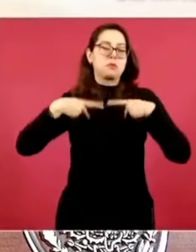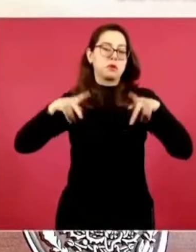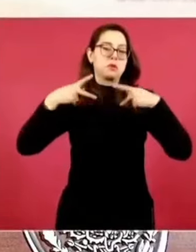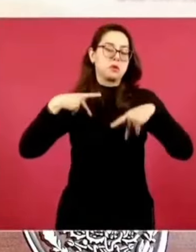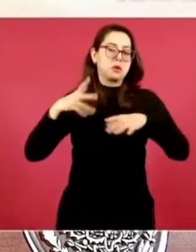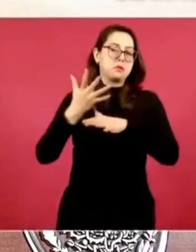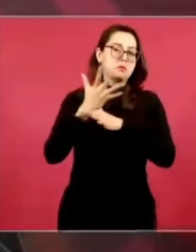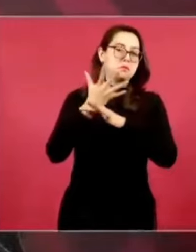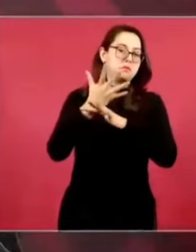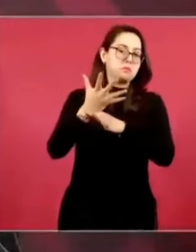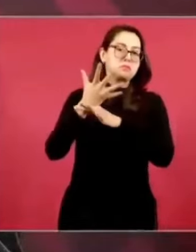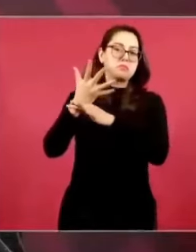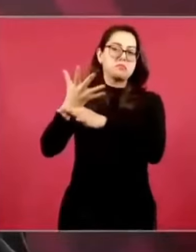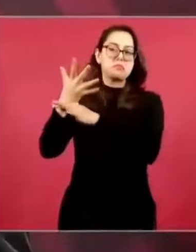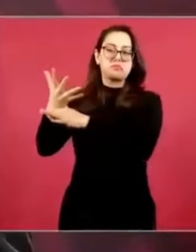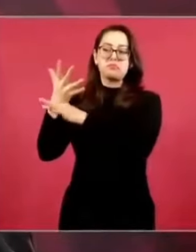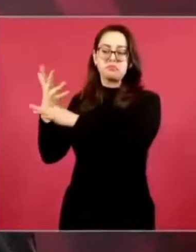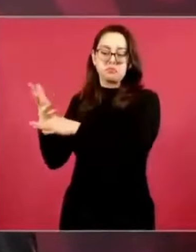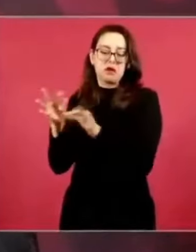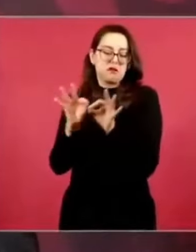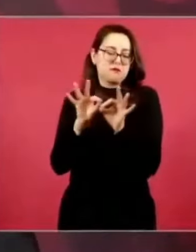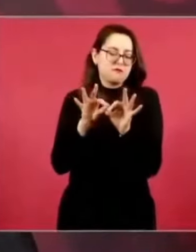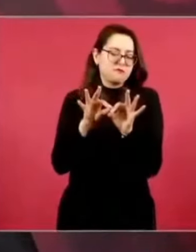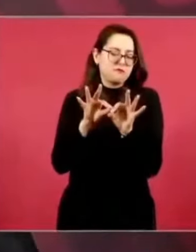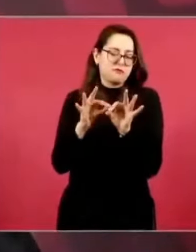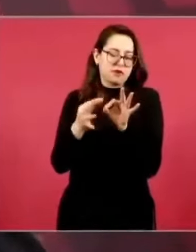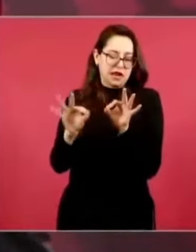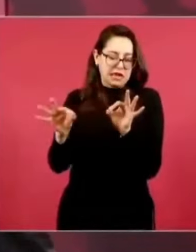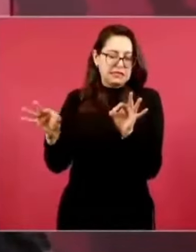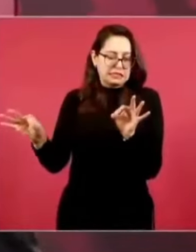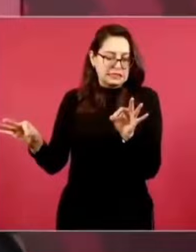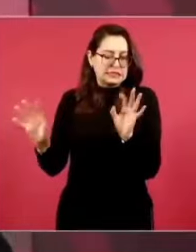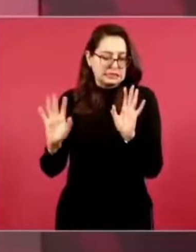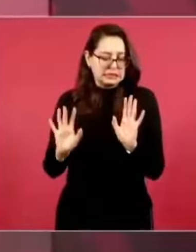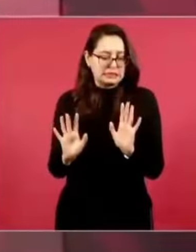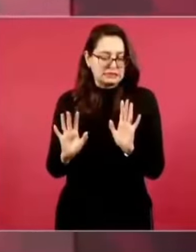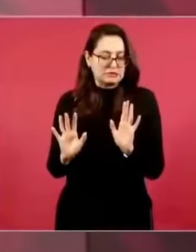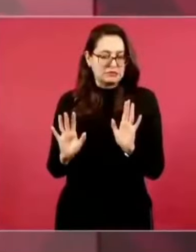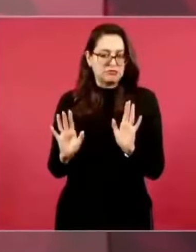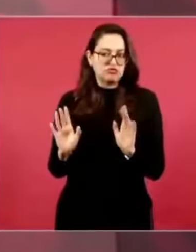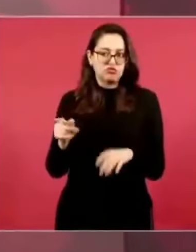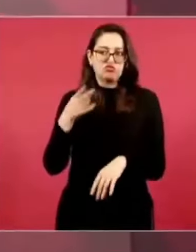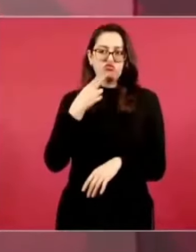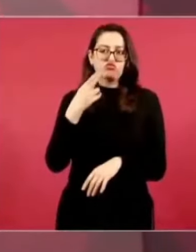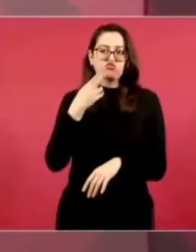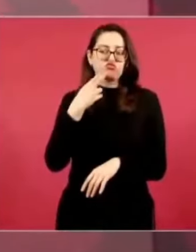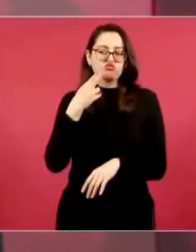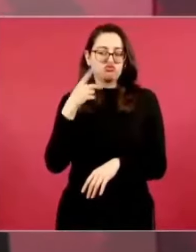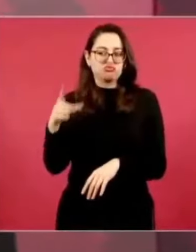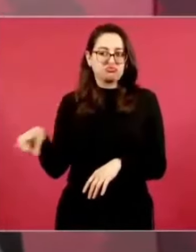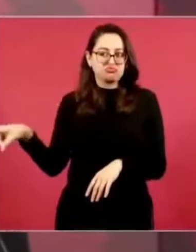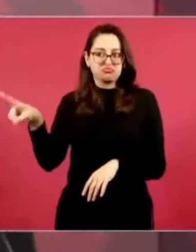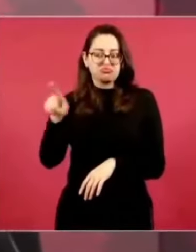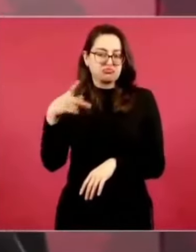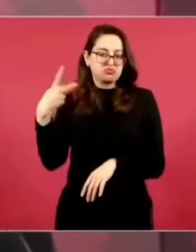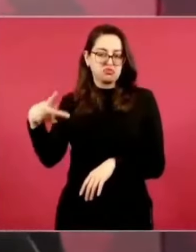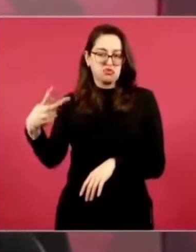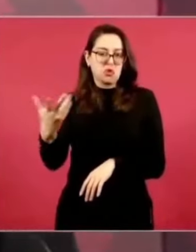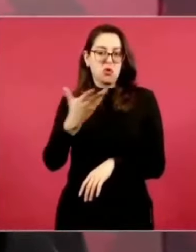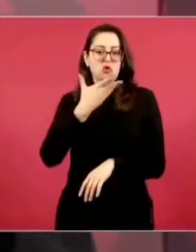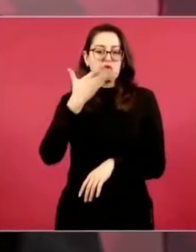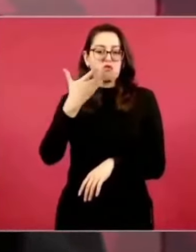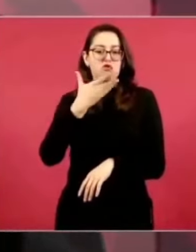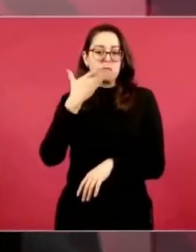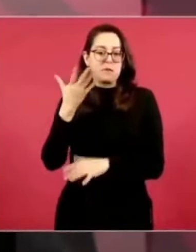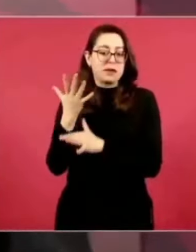que todavía se escucha, según el